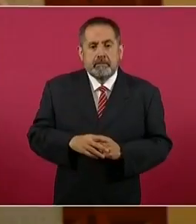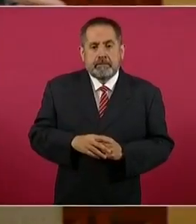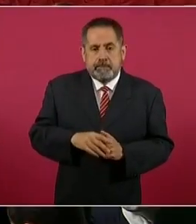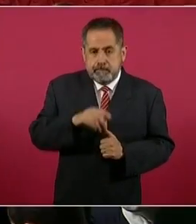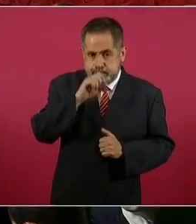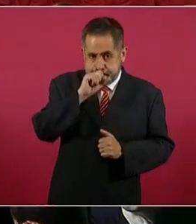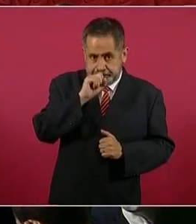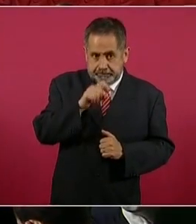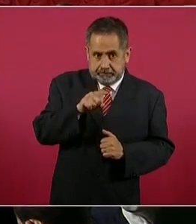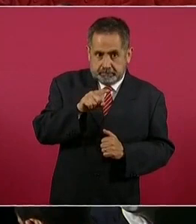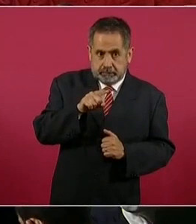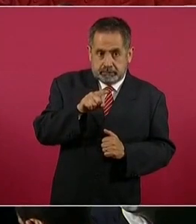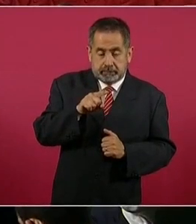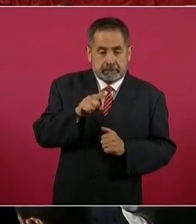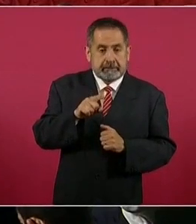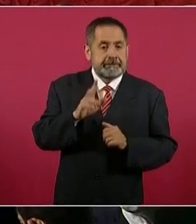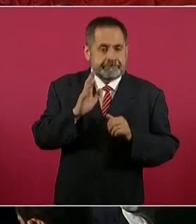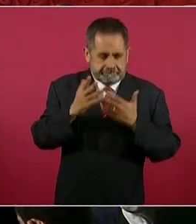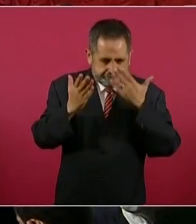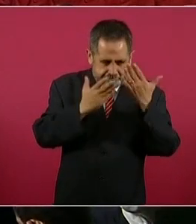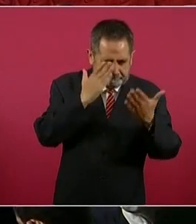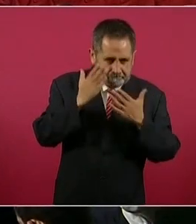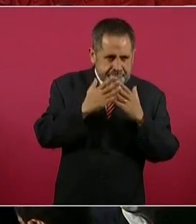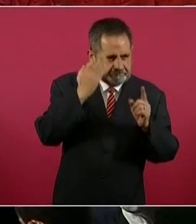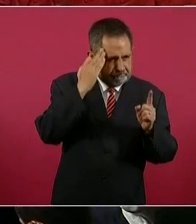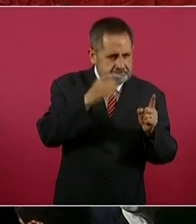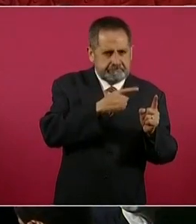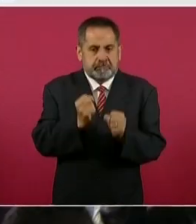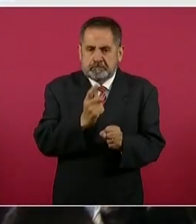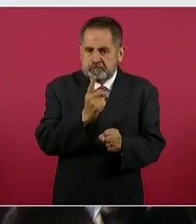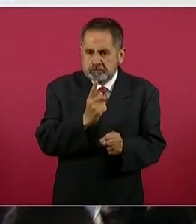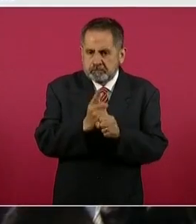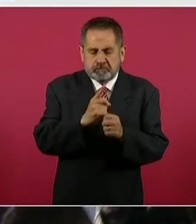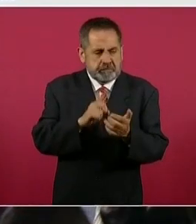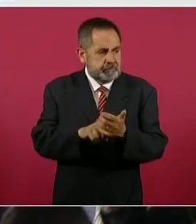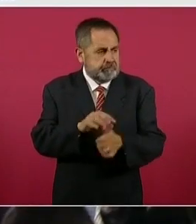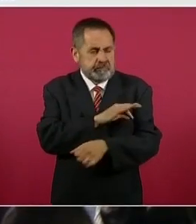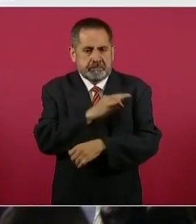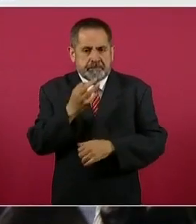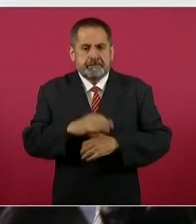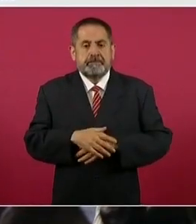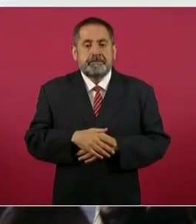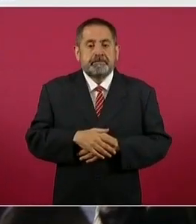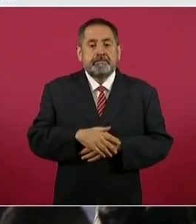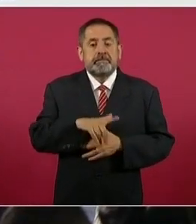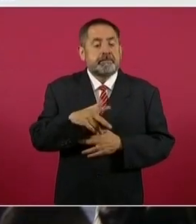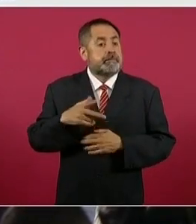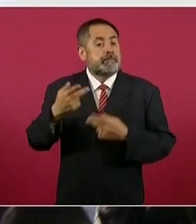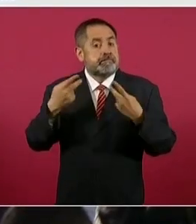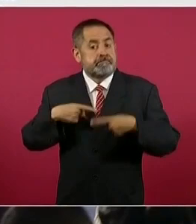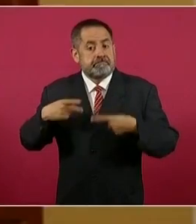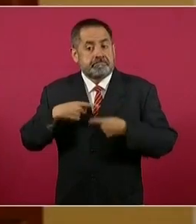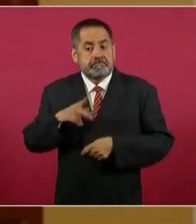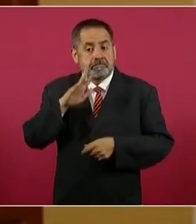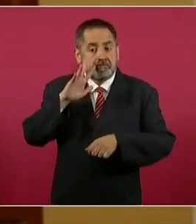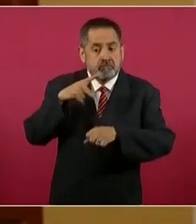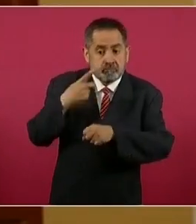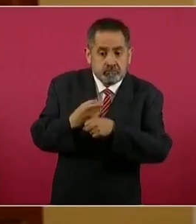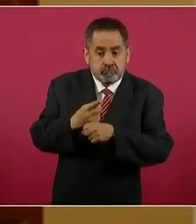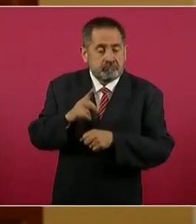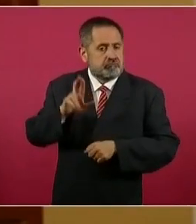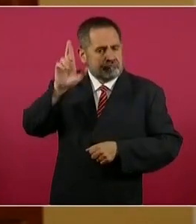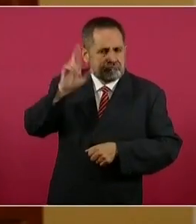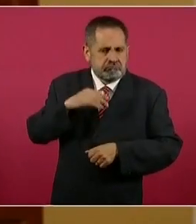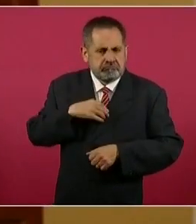Se han pasado las fases preclínicas con éxito en animales, la fase 1 ya en personas voluntarias que han